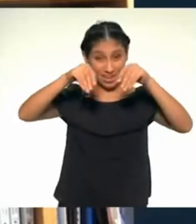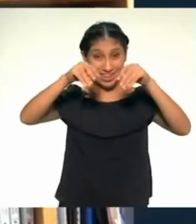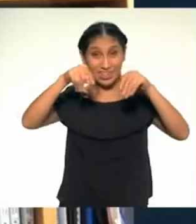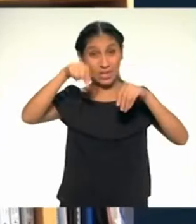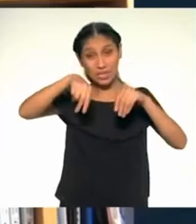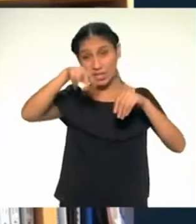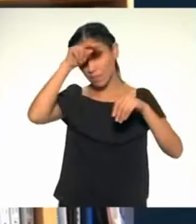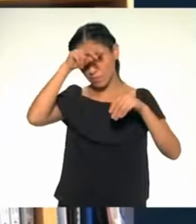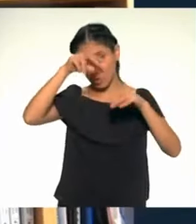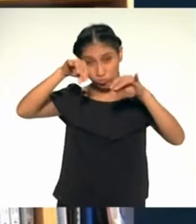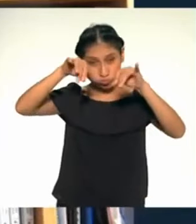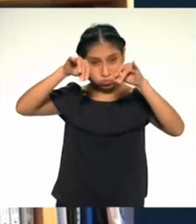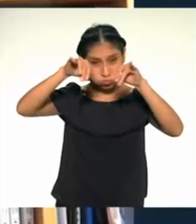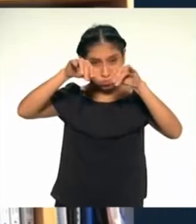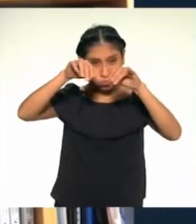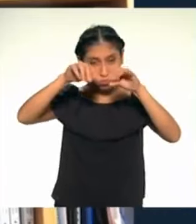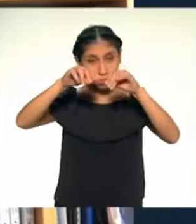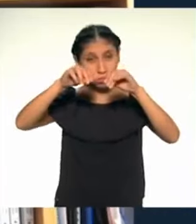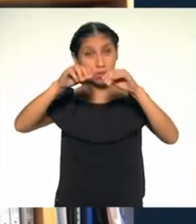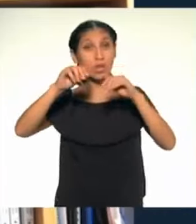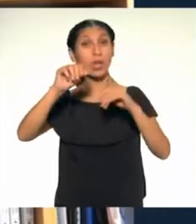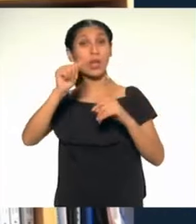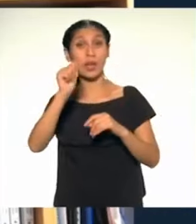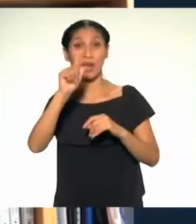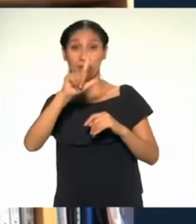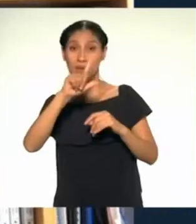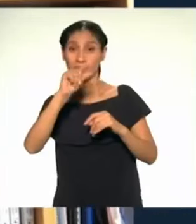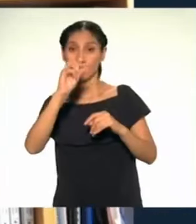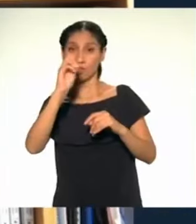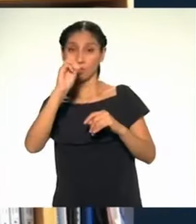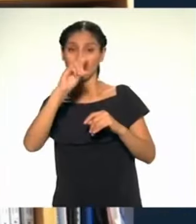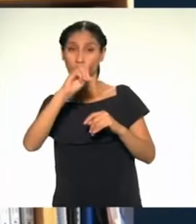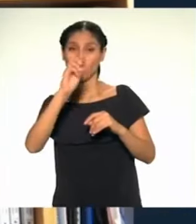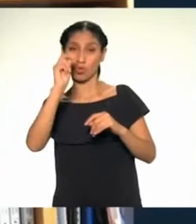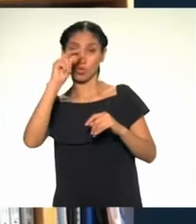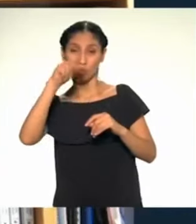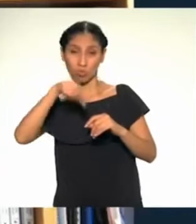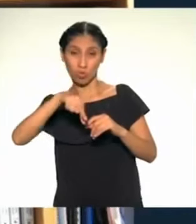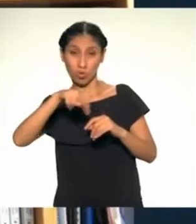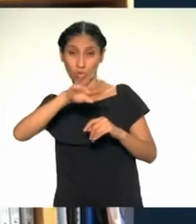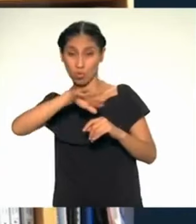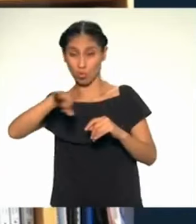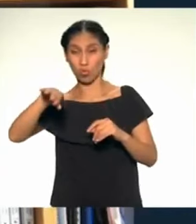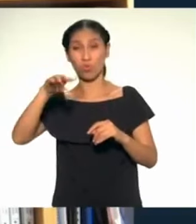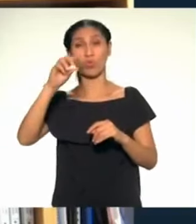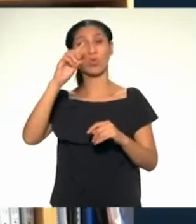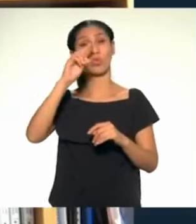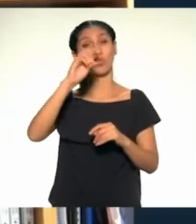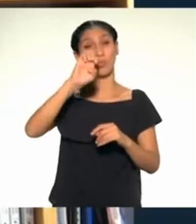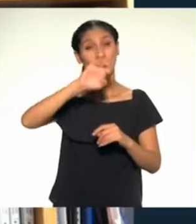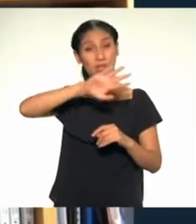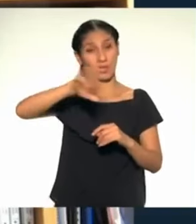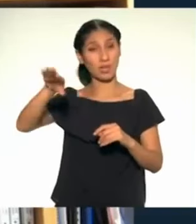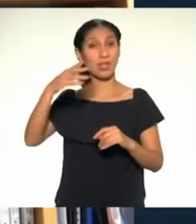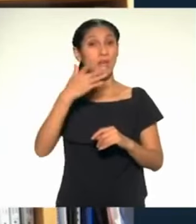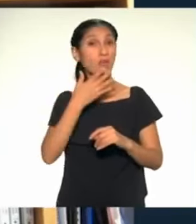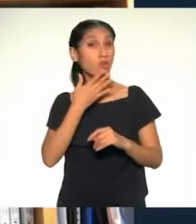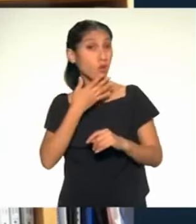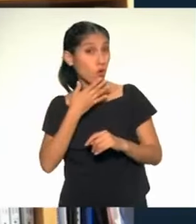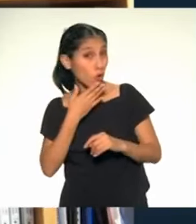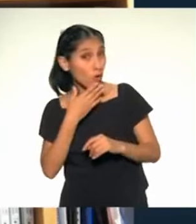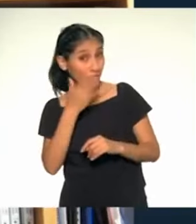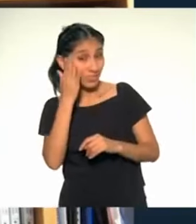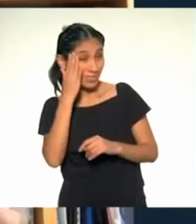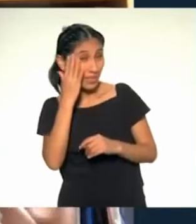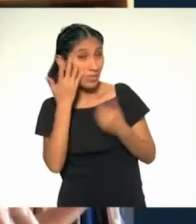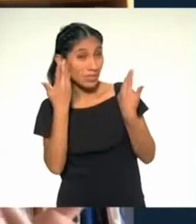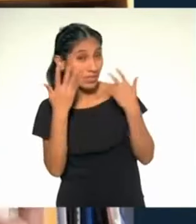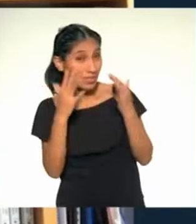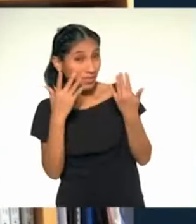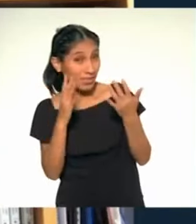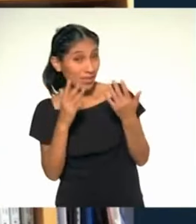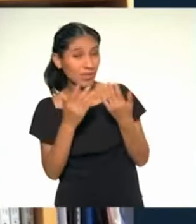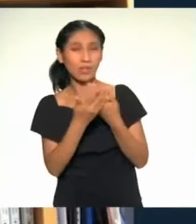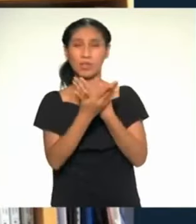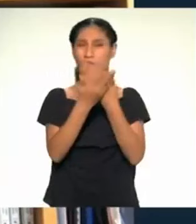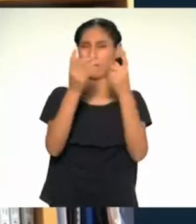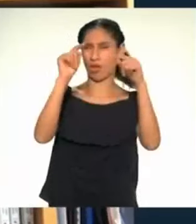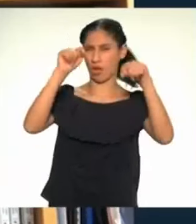de colores? Que ha sido utilizado durante muchísimos años por nuestros ancestros. Ahora hay algunas